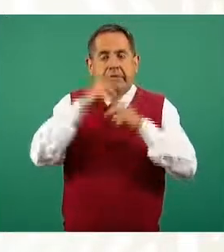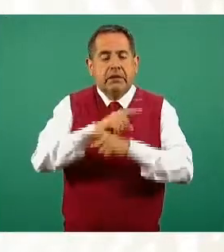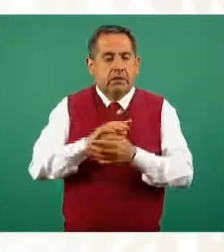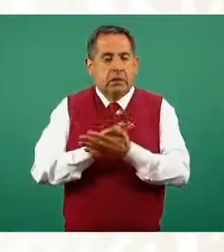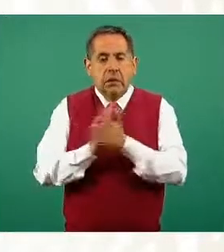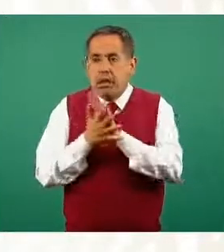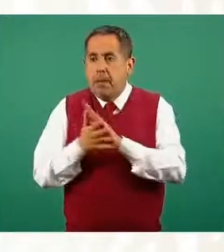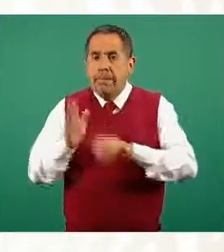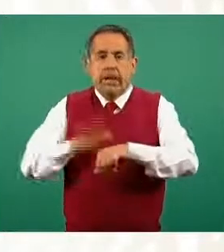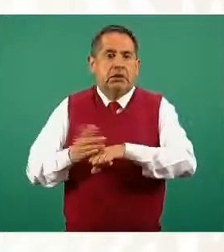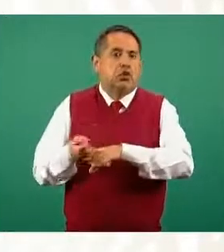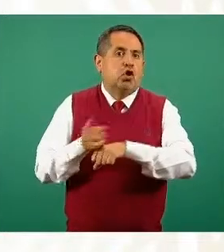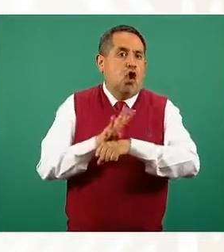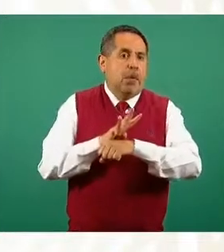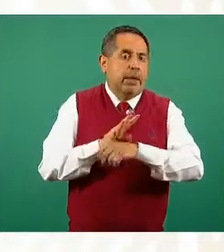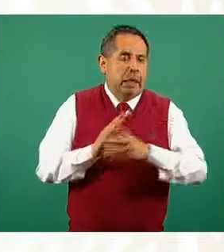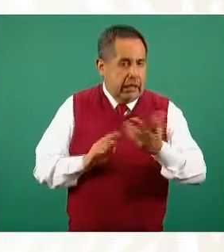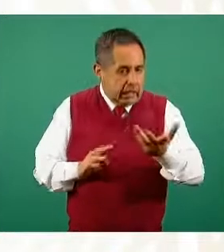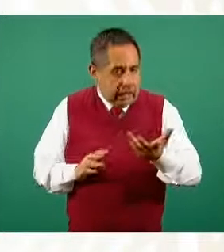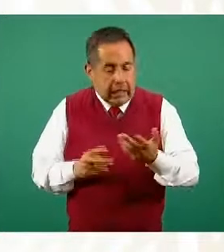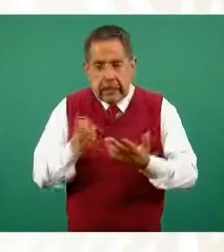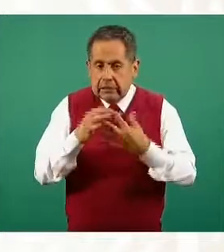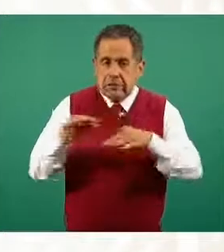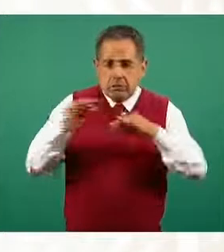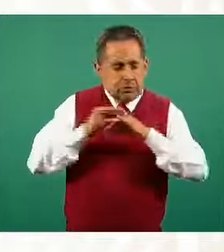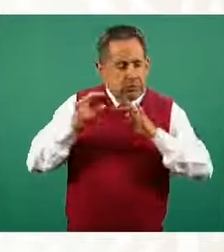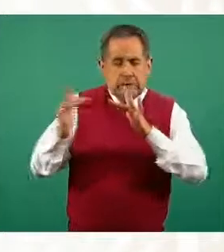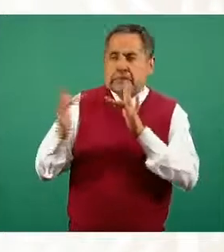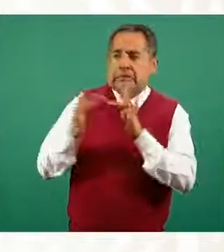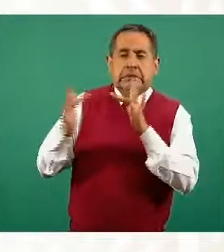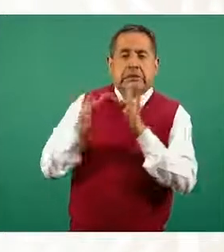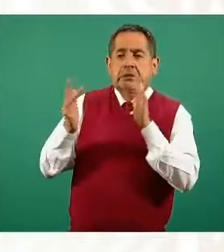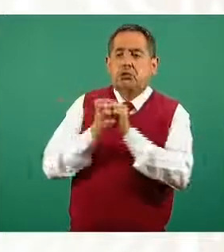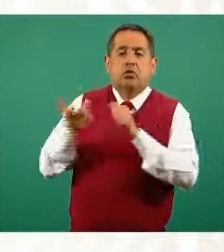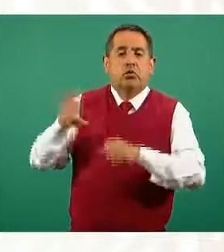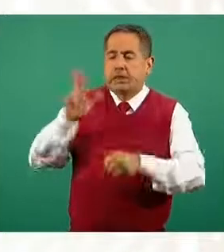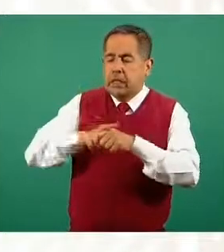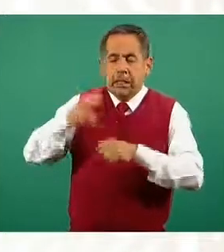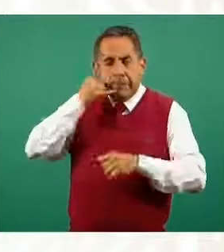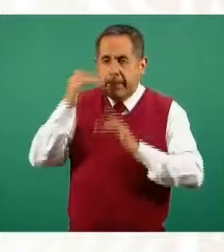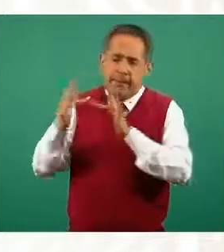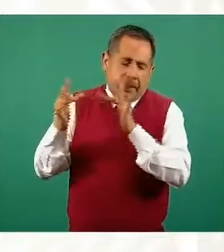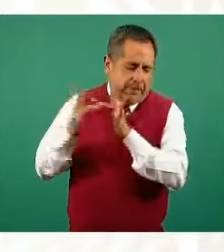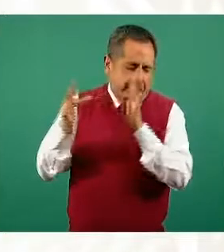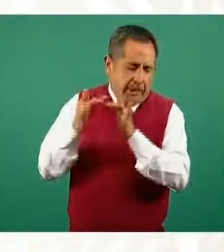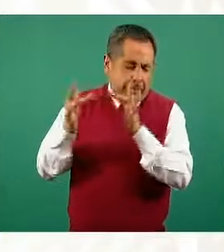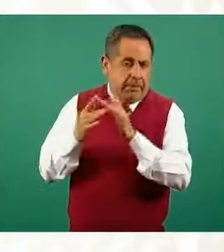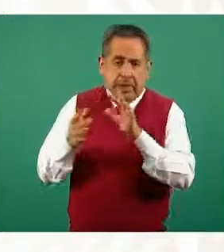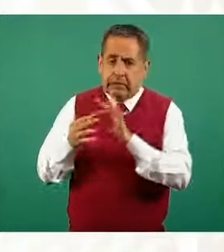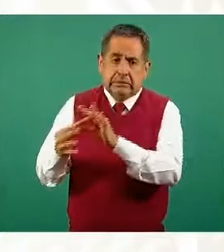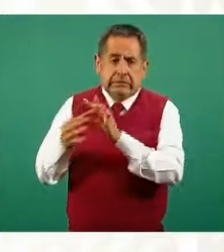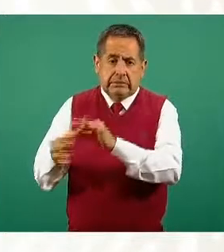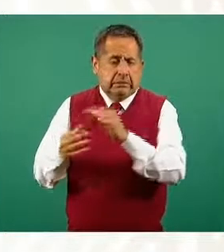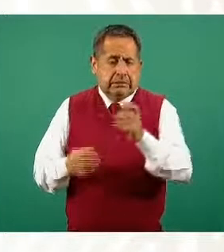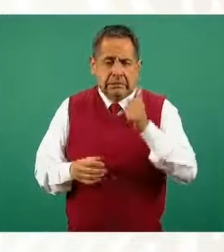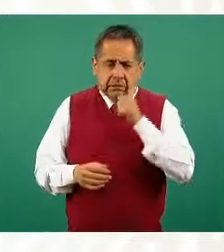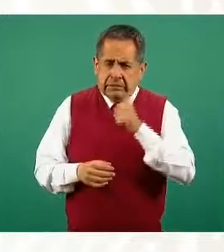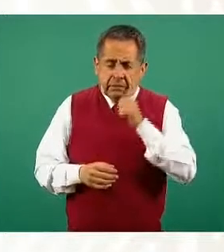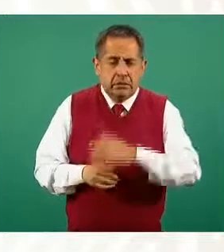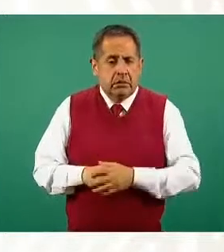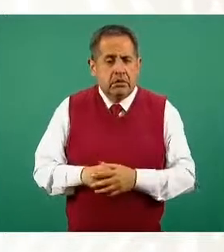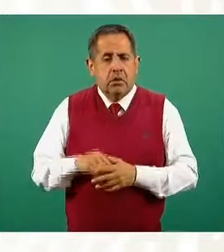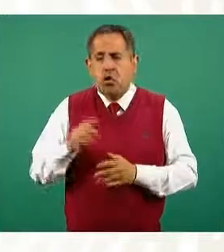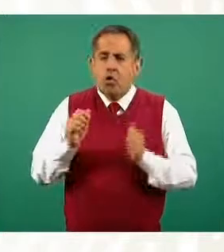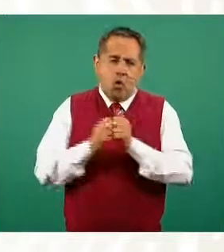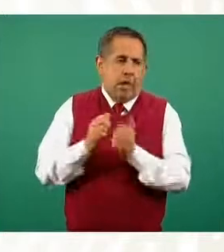y siempre hay un hay un vínculo que debe mantenerse con los servicios de salud se han establecido mecanismos desde las